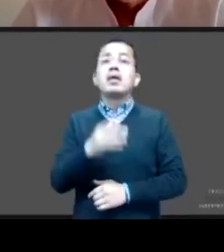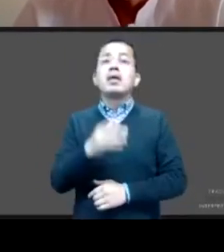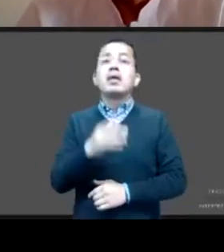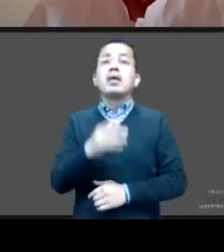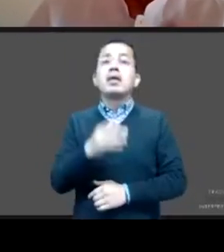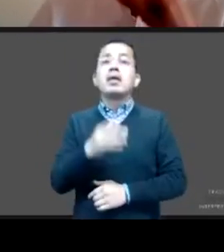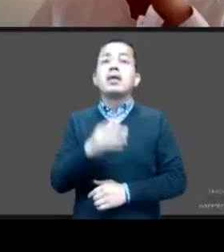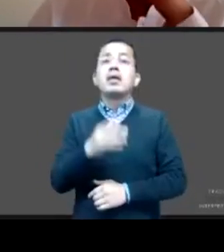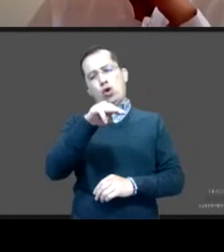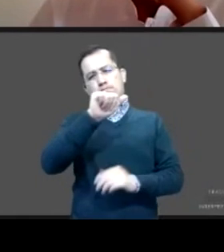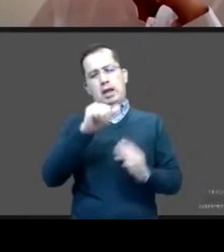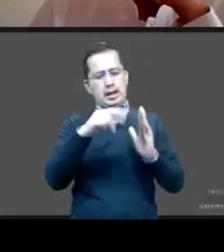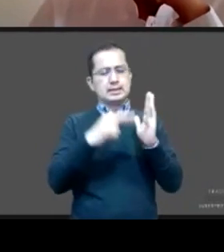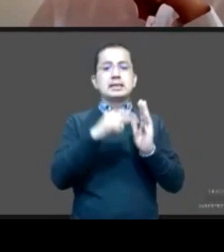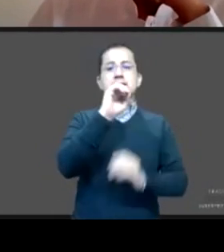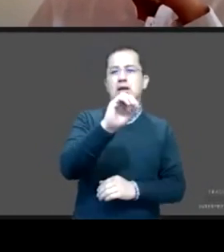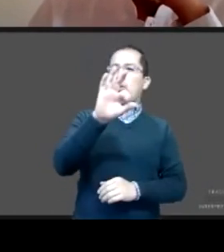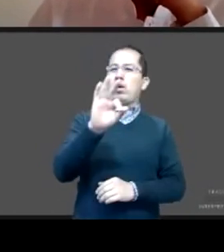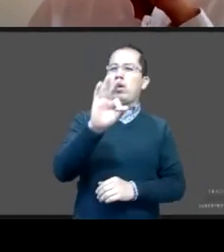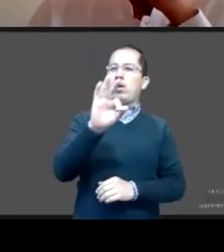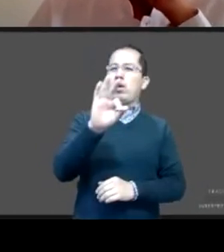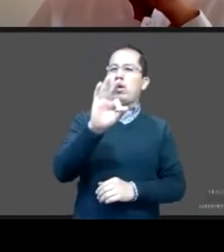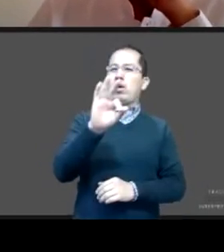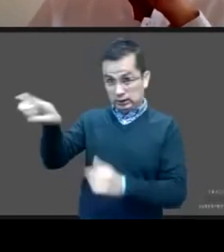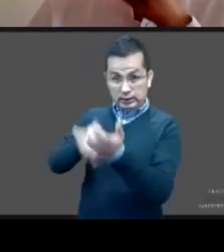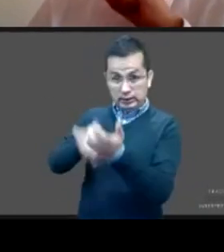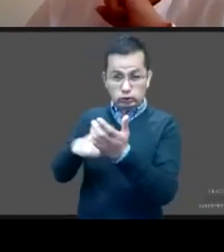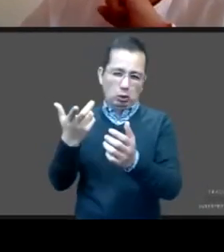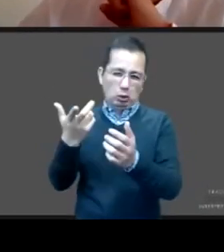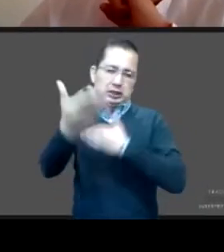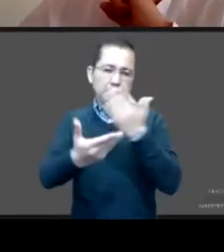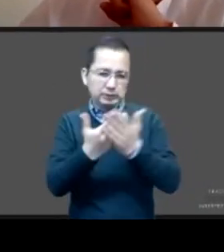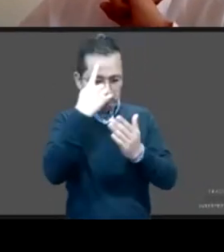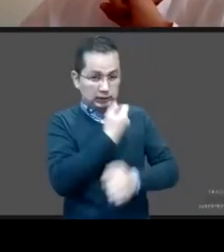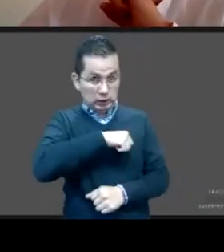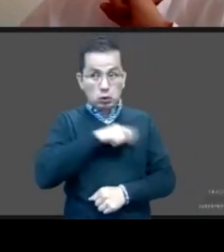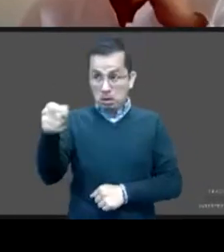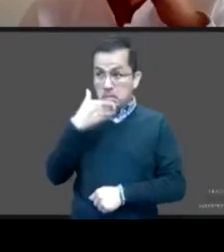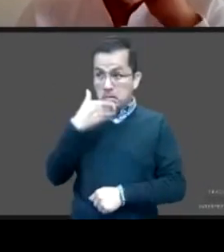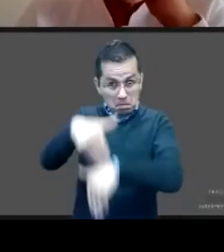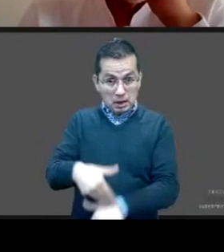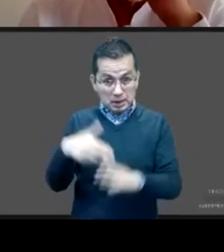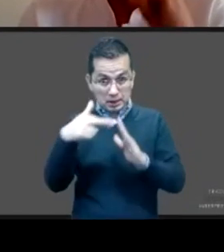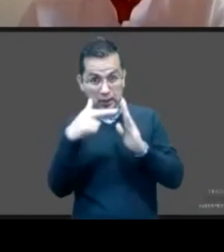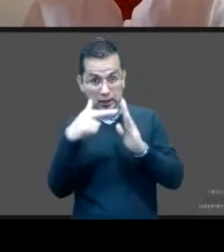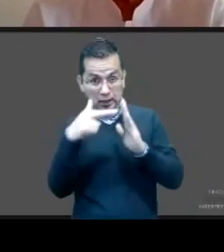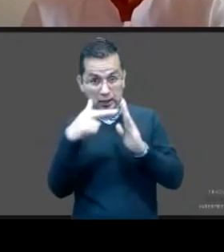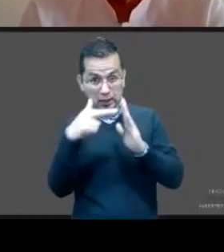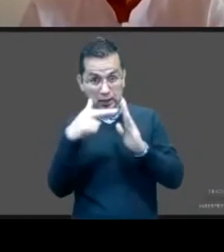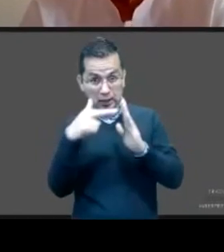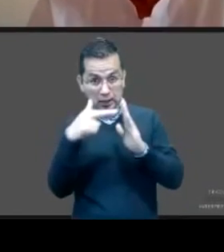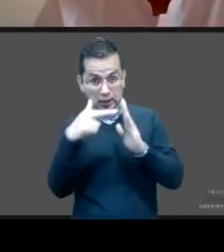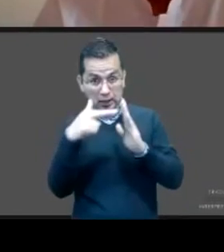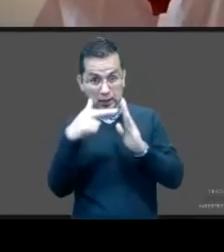servicios de salud? Carla, por favor, hasta siete minutos. Bienvenida. Lucía, muchas gracias y